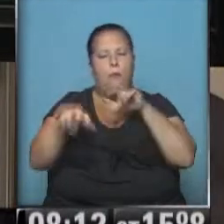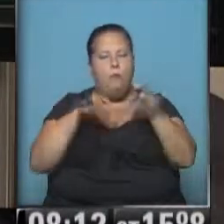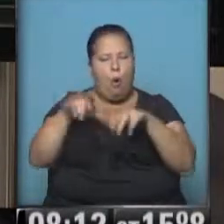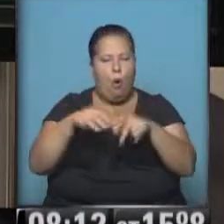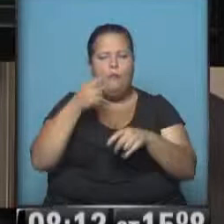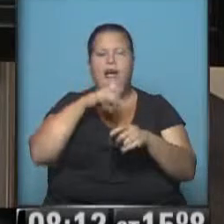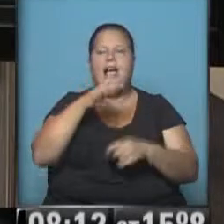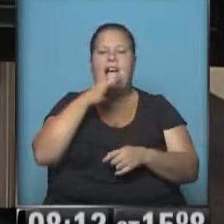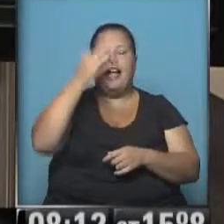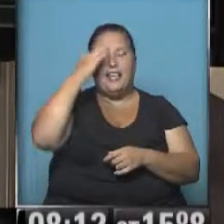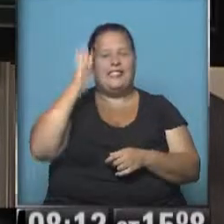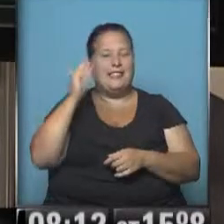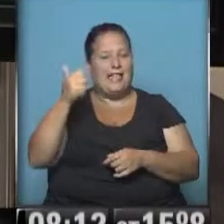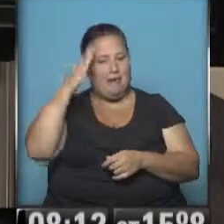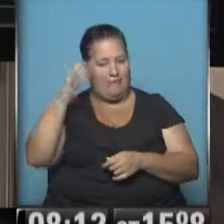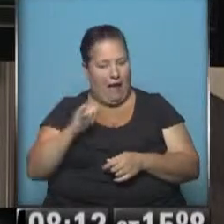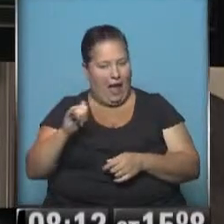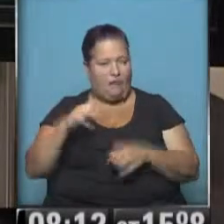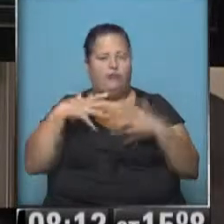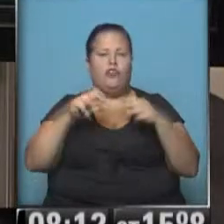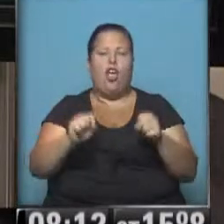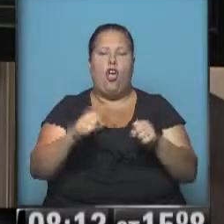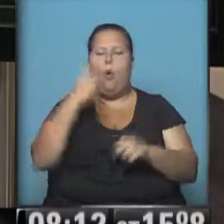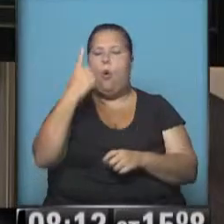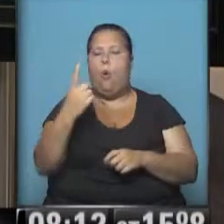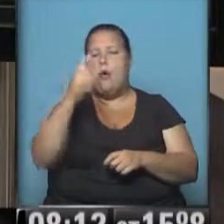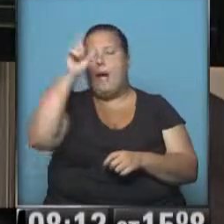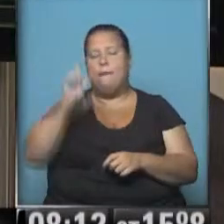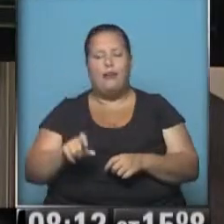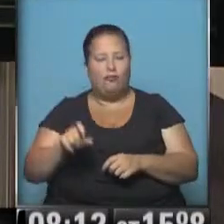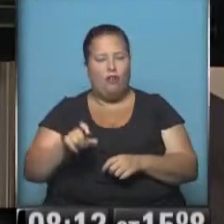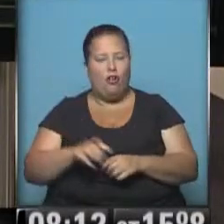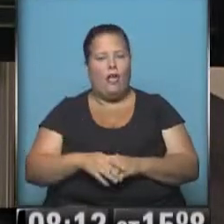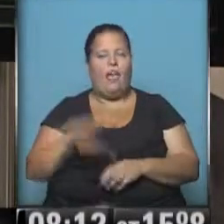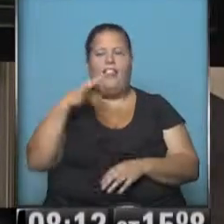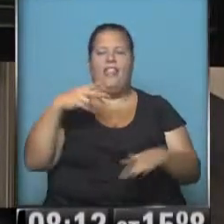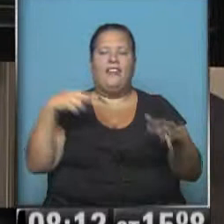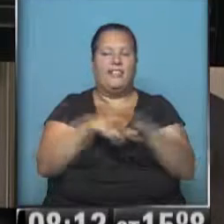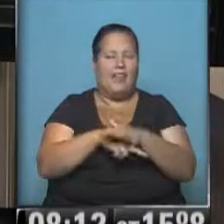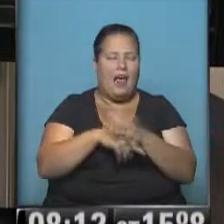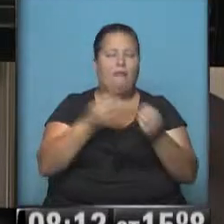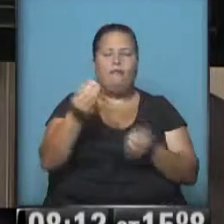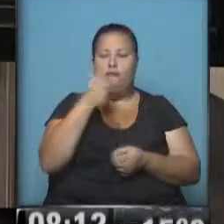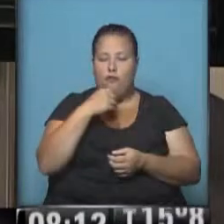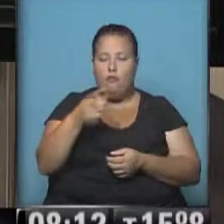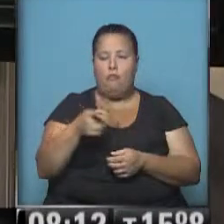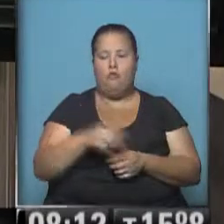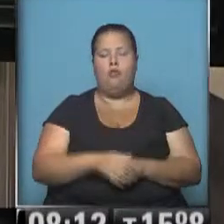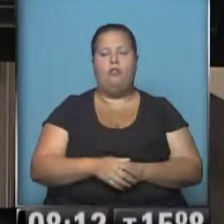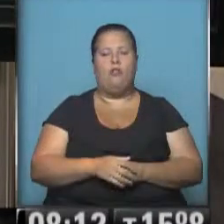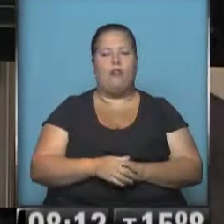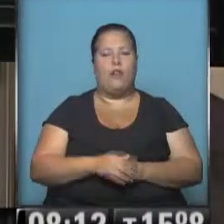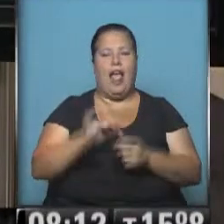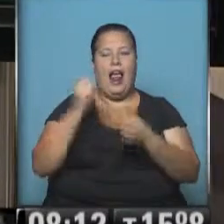se vendió el 14, 15 y 16 de marzo. Se detectó un caso de una persona que se tuvo que internar porque consumió este